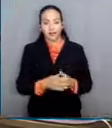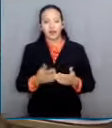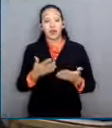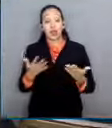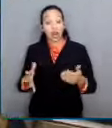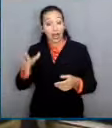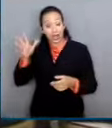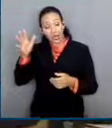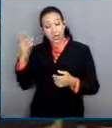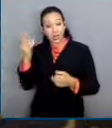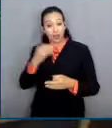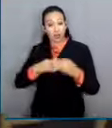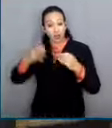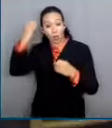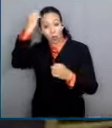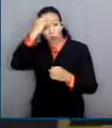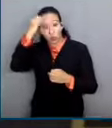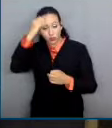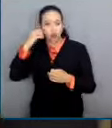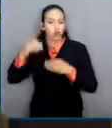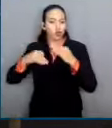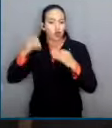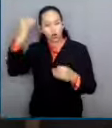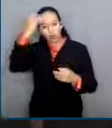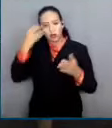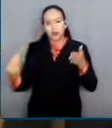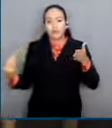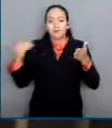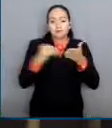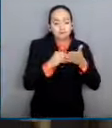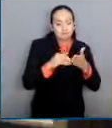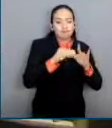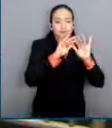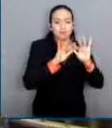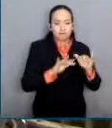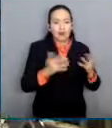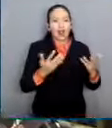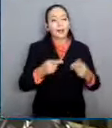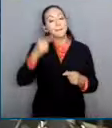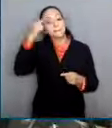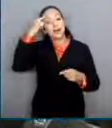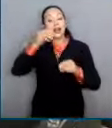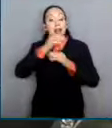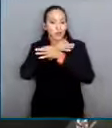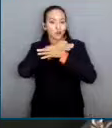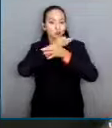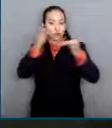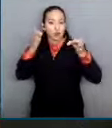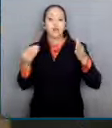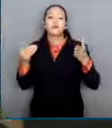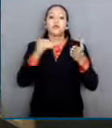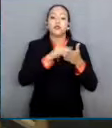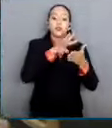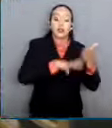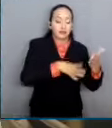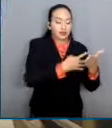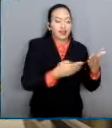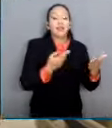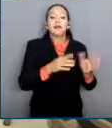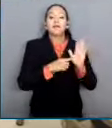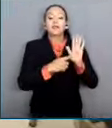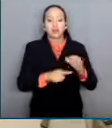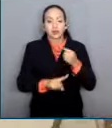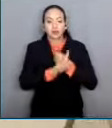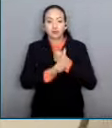se darán a conocer de manera pública con el fin de construir una agenda que permita atender los problemas que existen en el sistema de